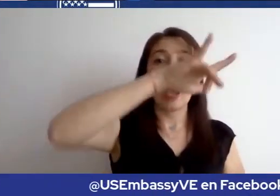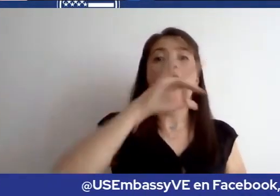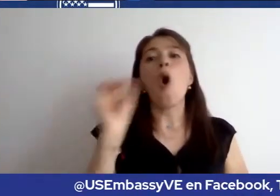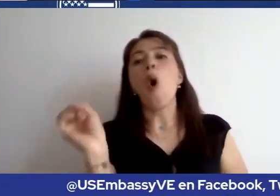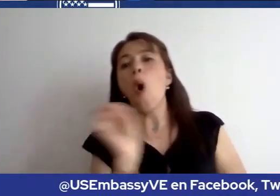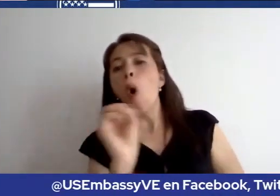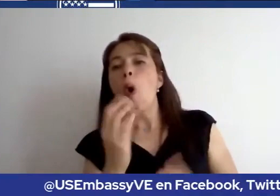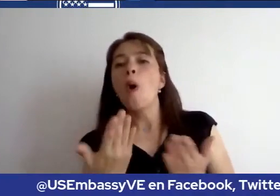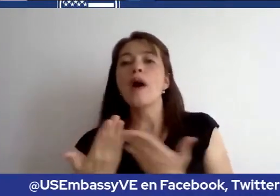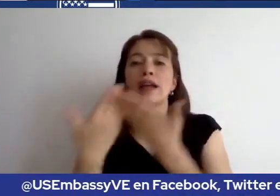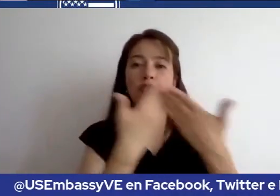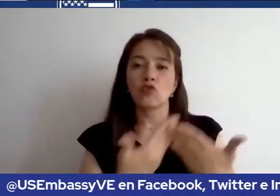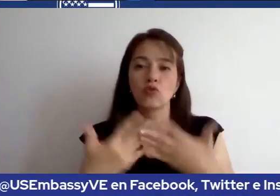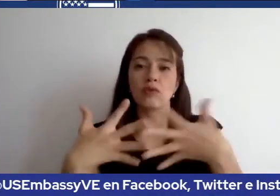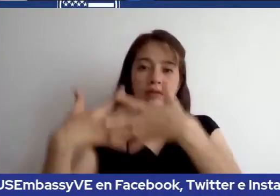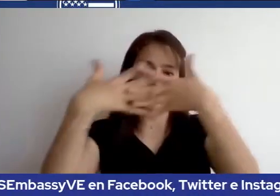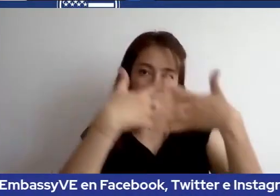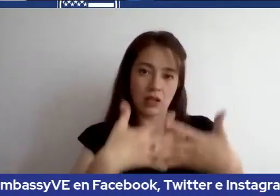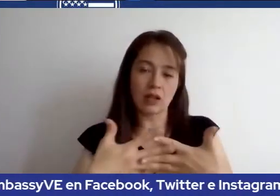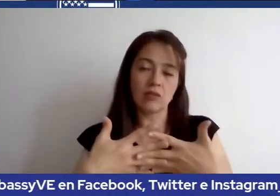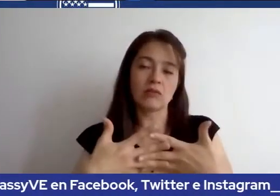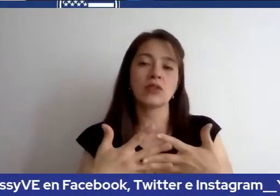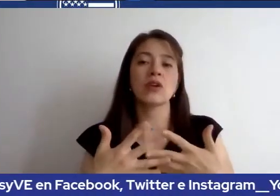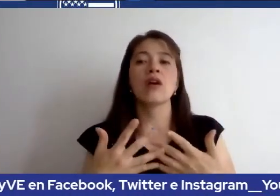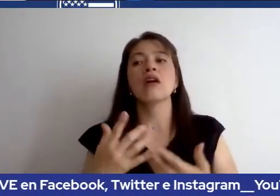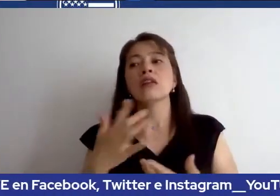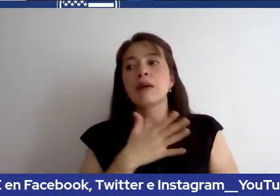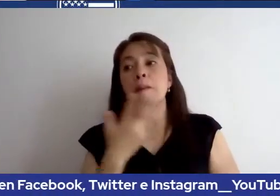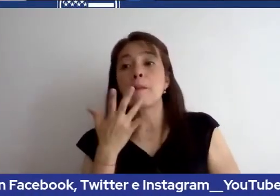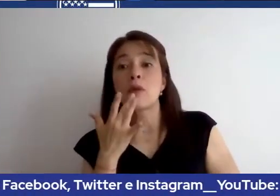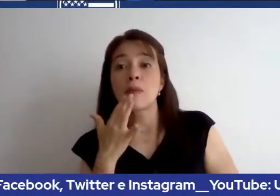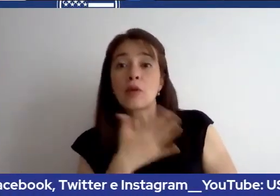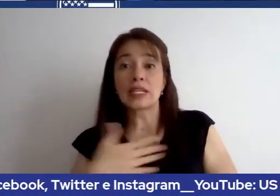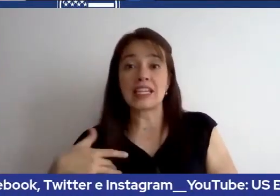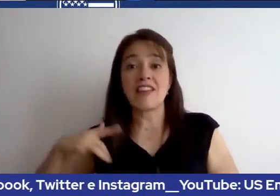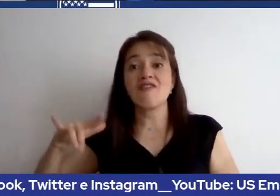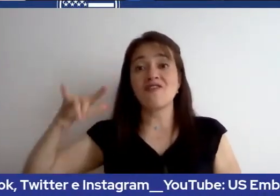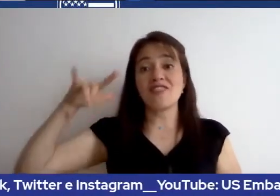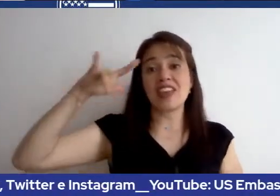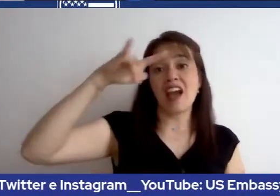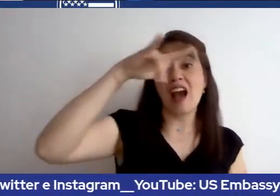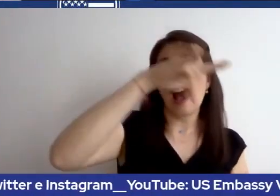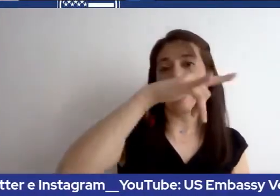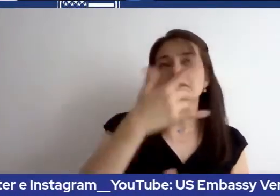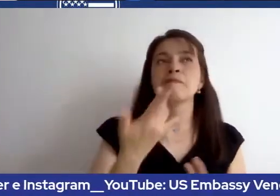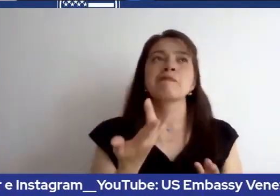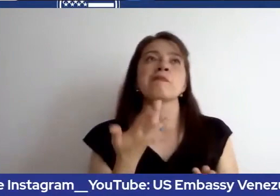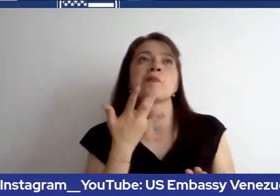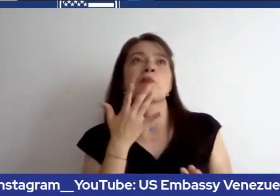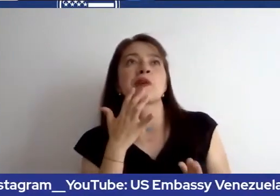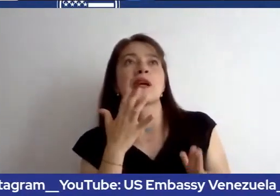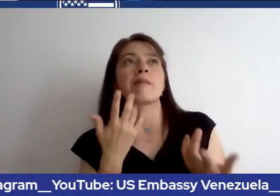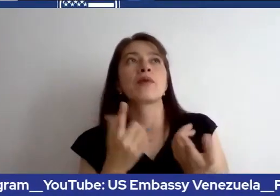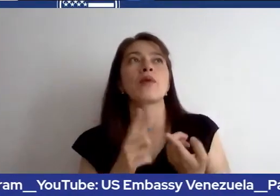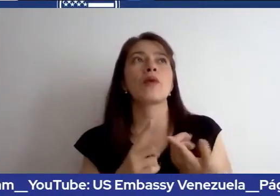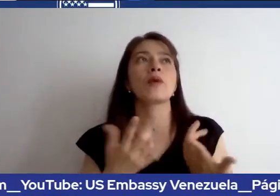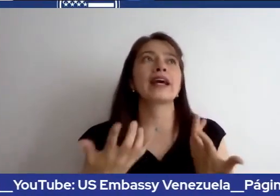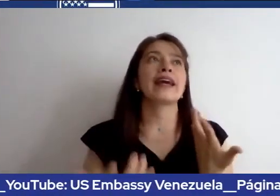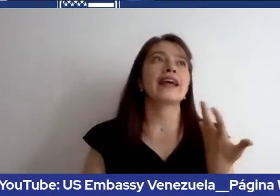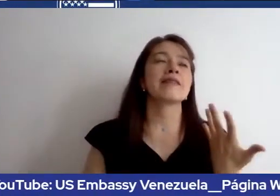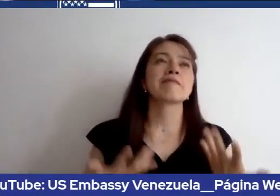eeuu si quieren viajar a los eeuu para un para su